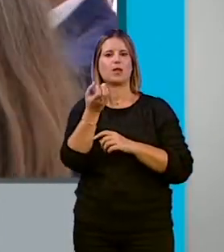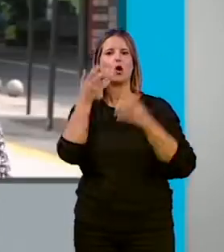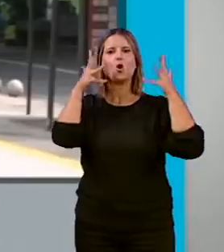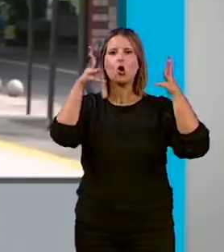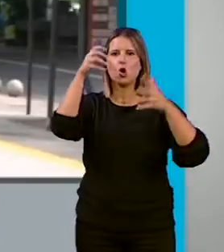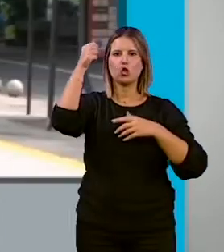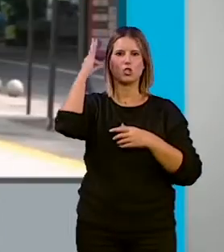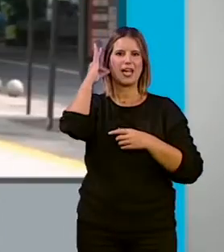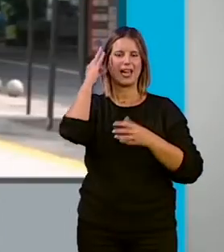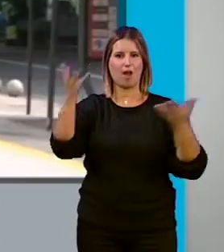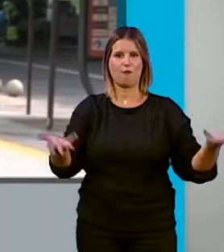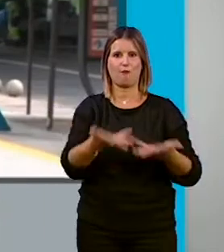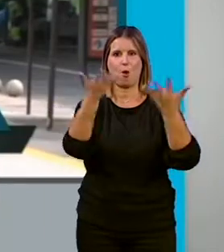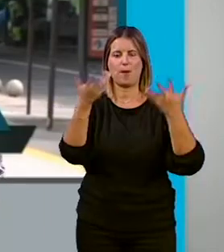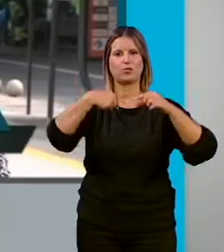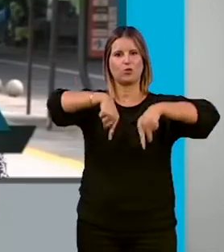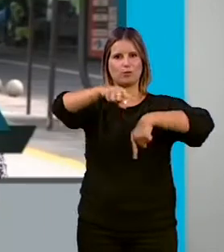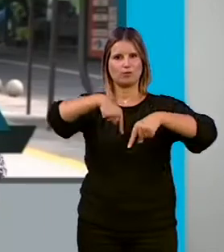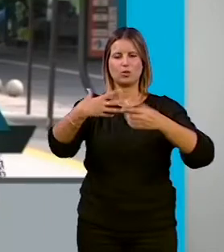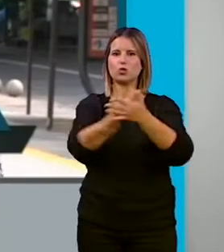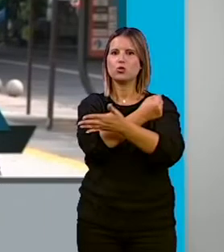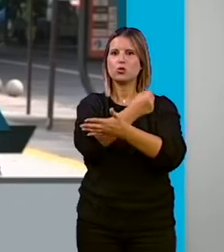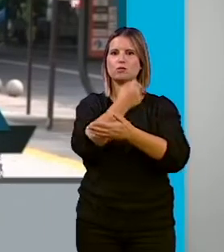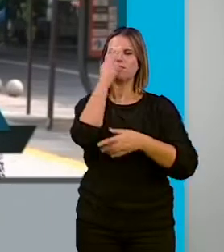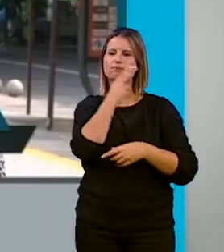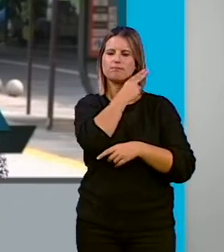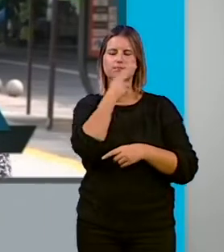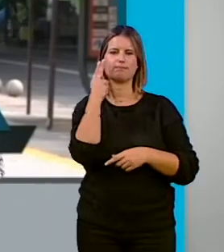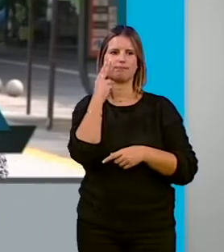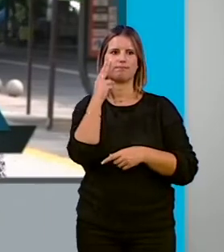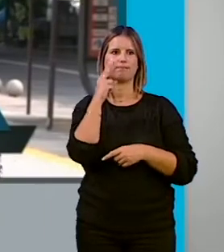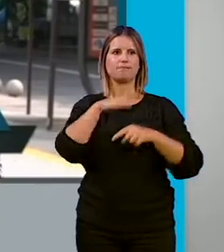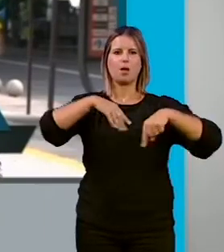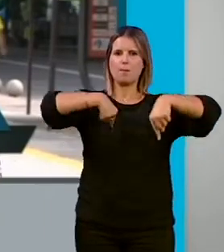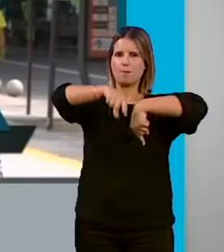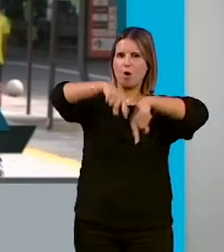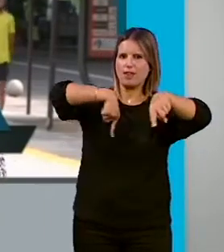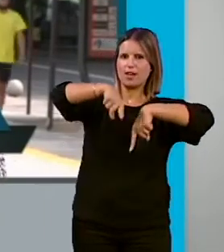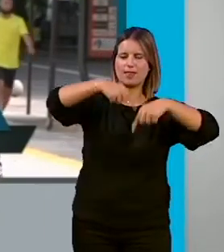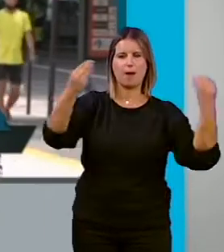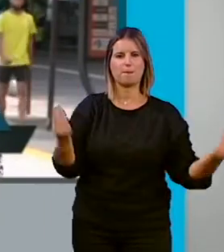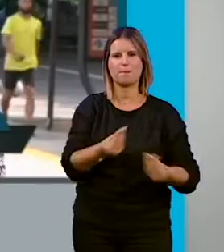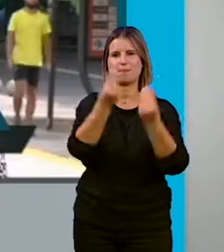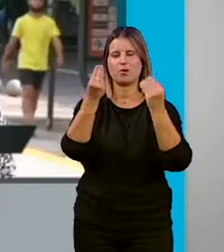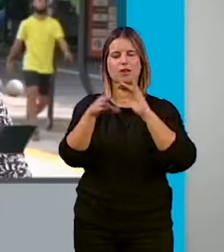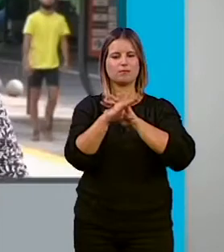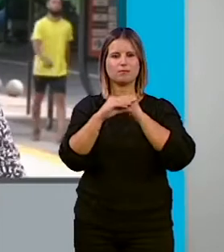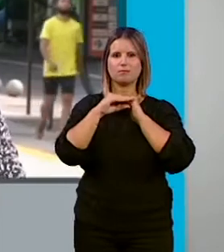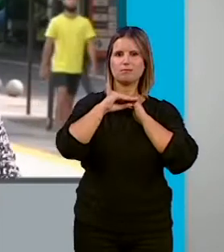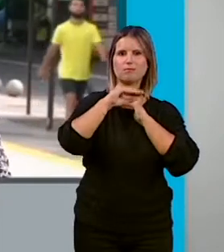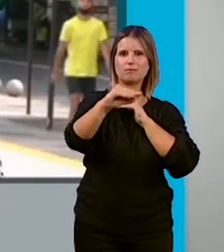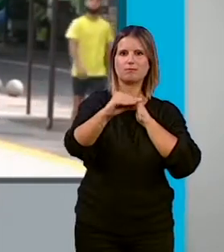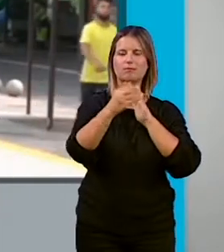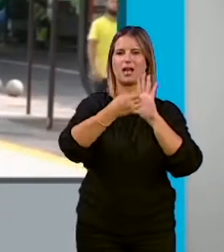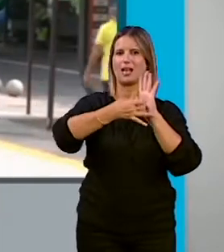Entre todos tenemos que tener ese compromiso de mejorar esa movilidad que ha de ser sostenible, mejorar la calidad